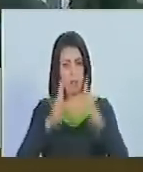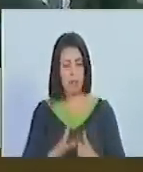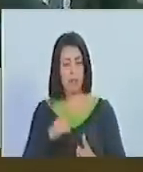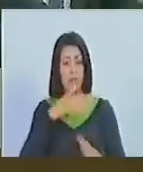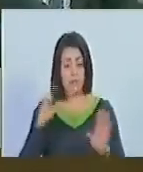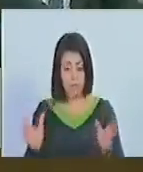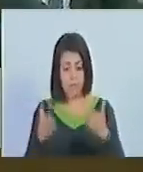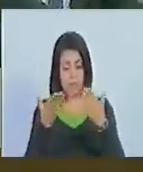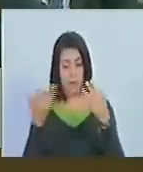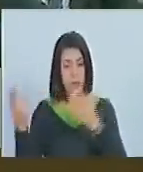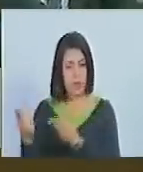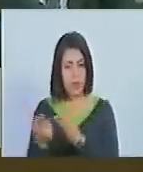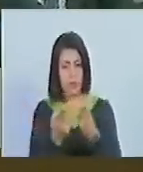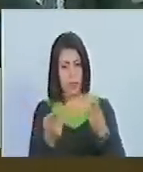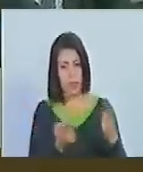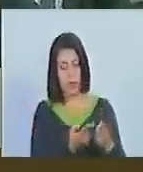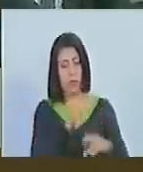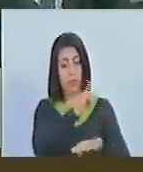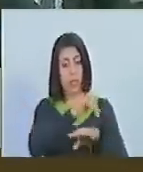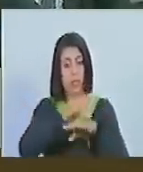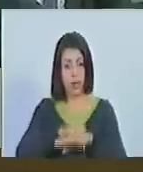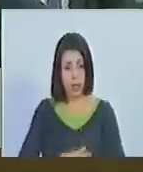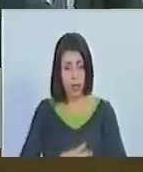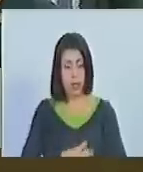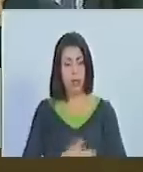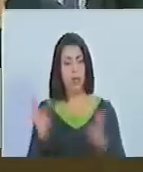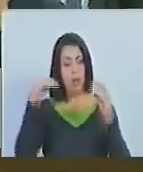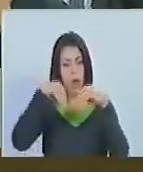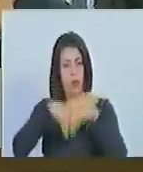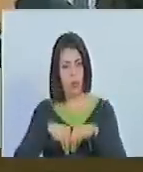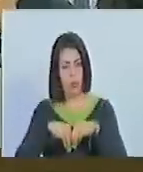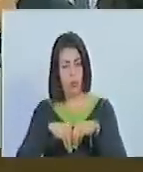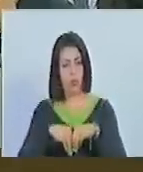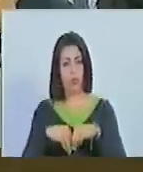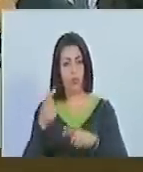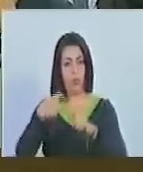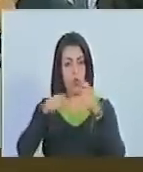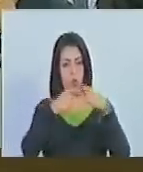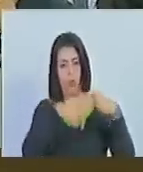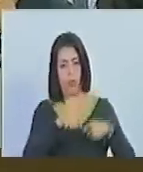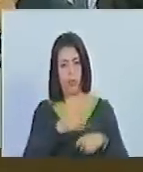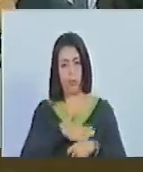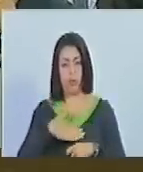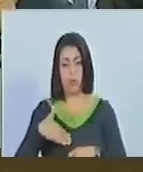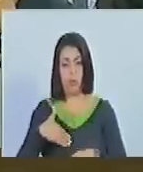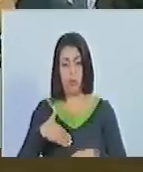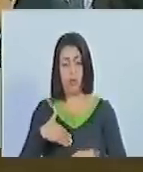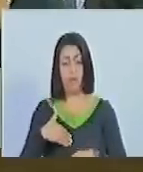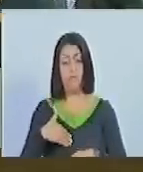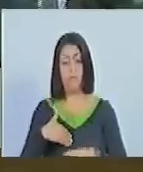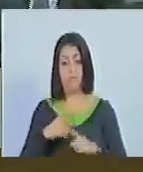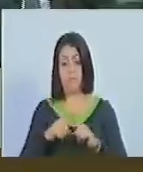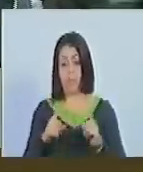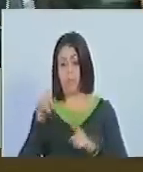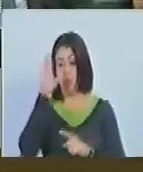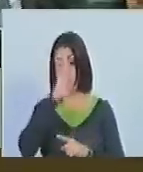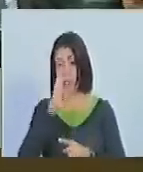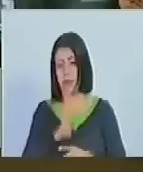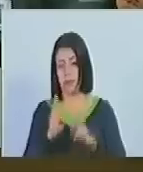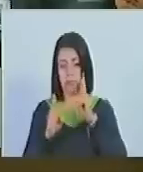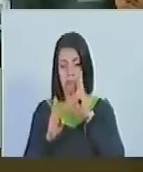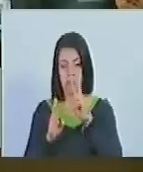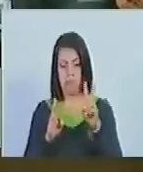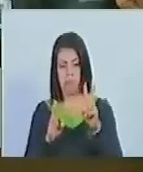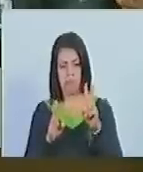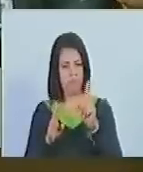propició la invitación de Gran Bretaña por los acuerdos en el comercio que se buscaban y que Brasil no veía con